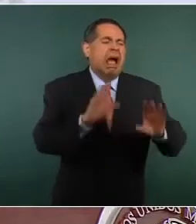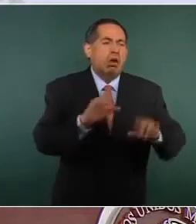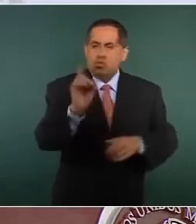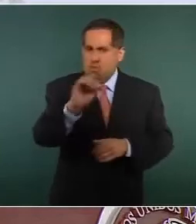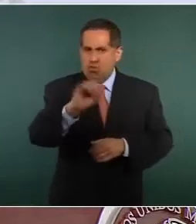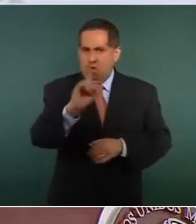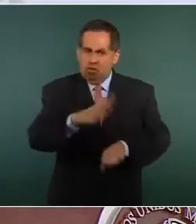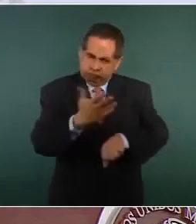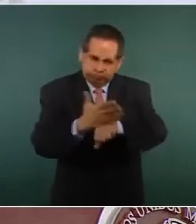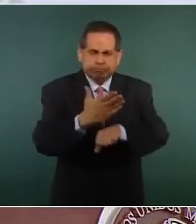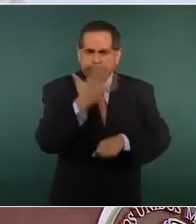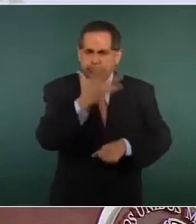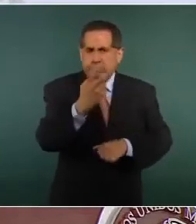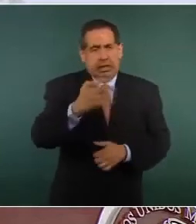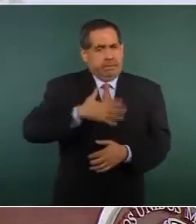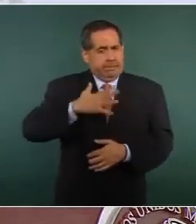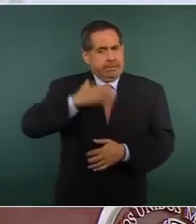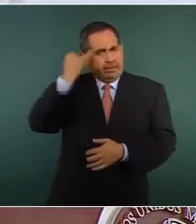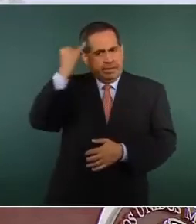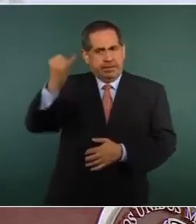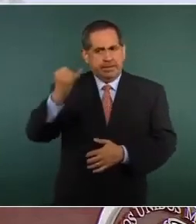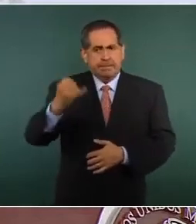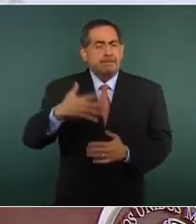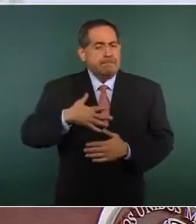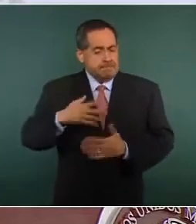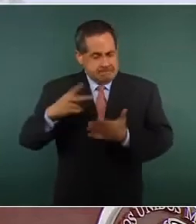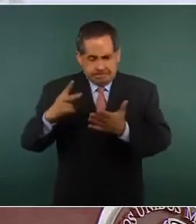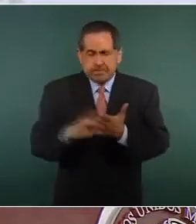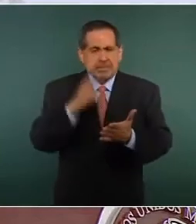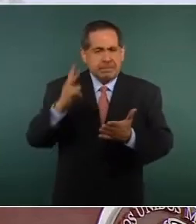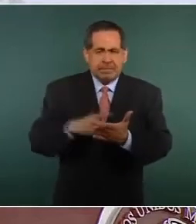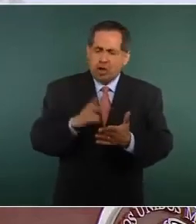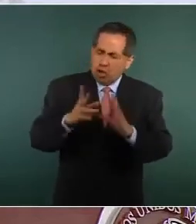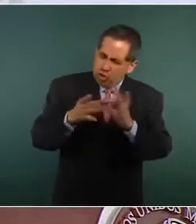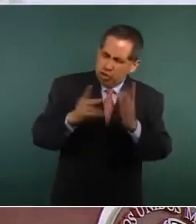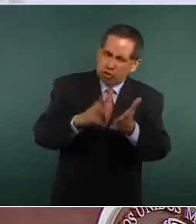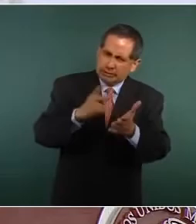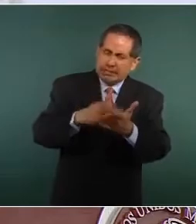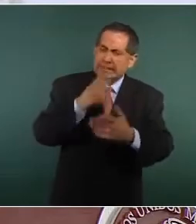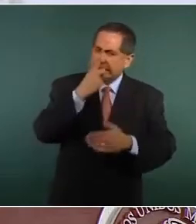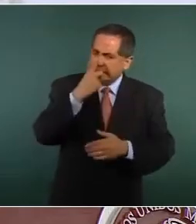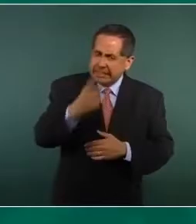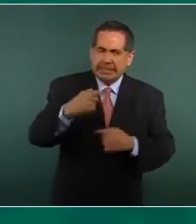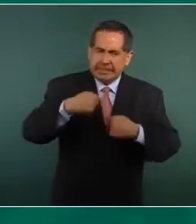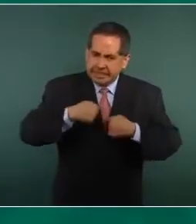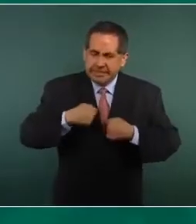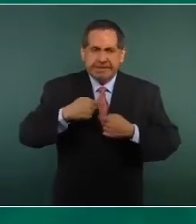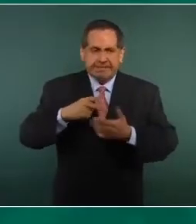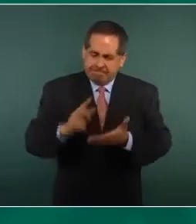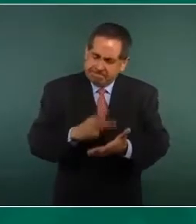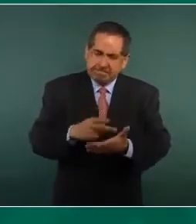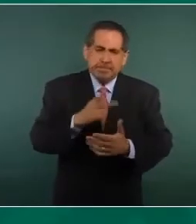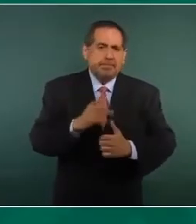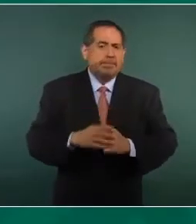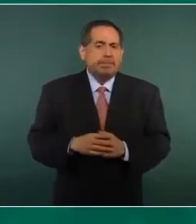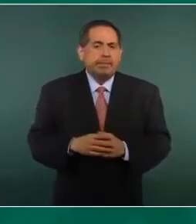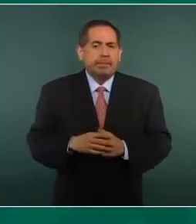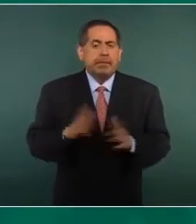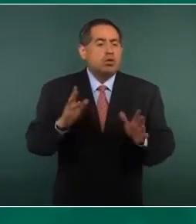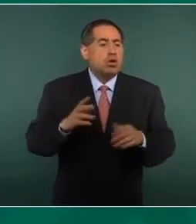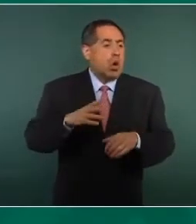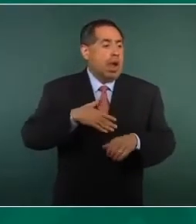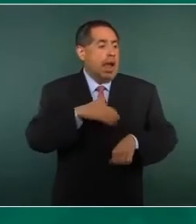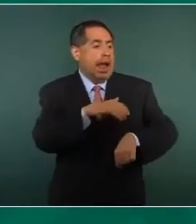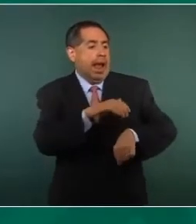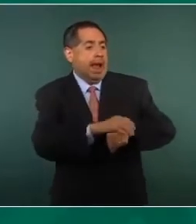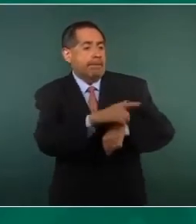Y he dicho y repito que no establezco